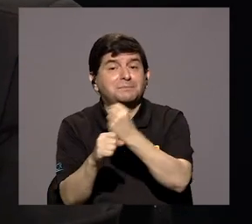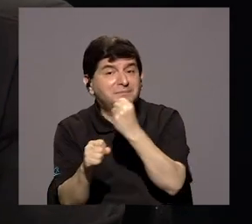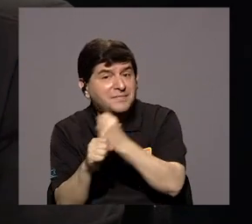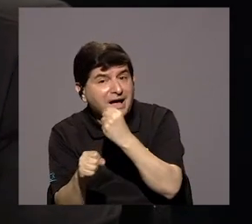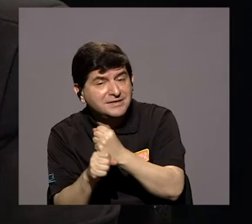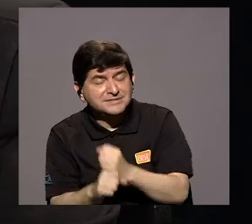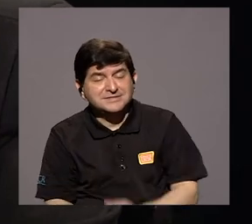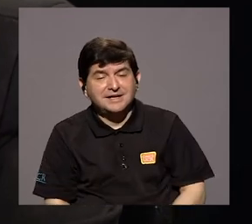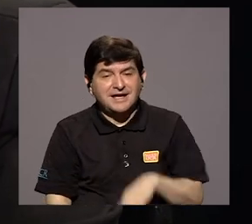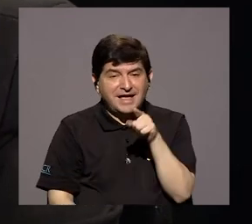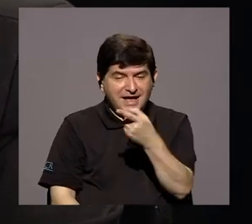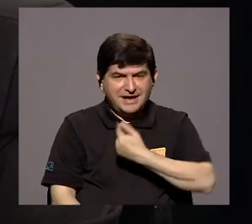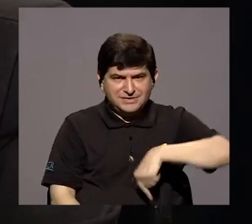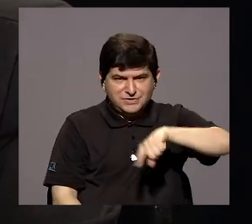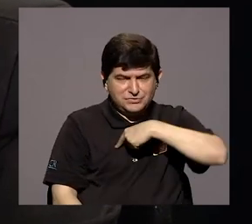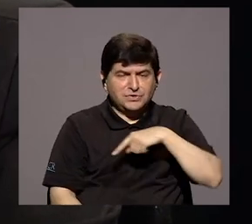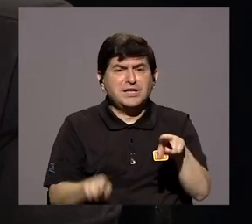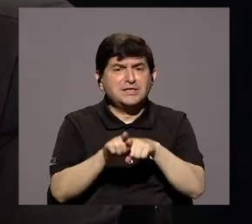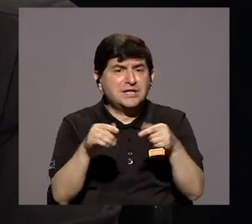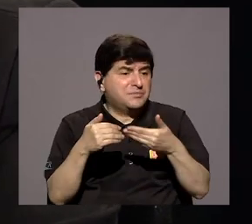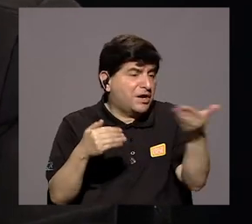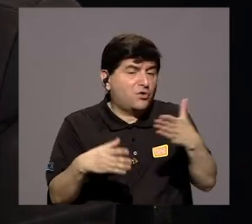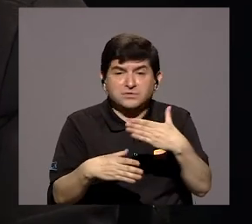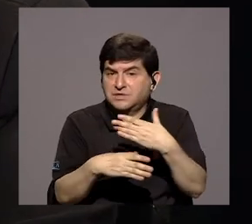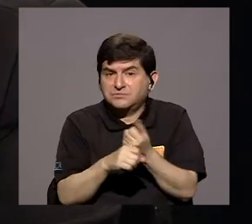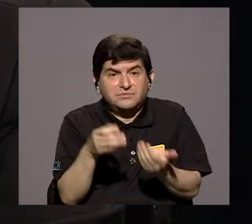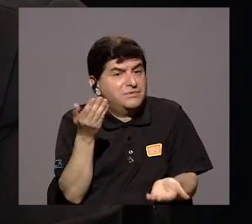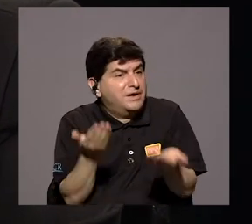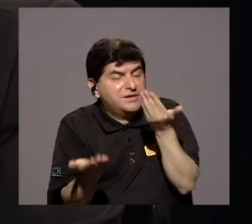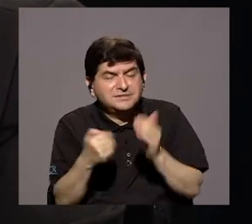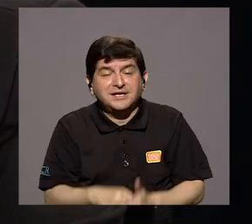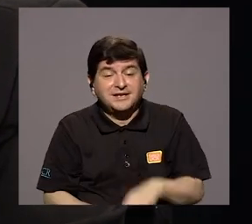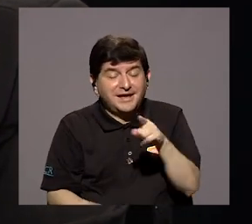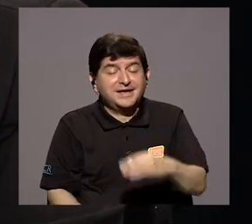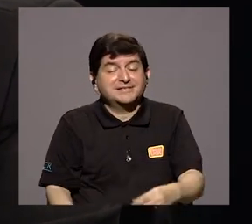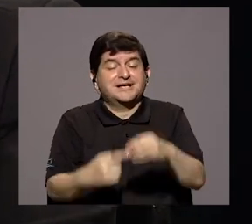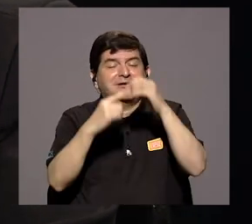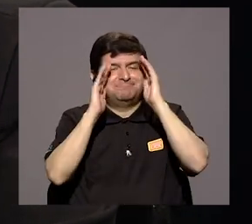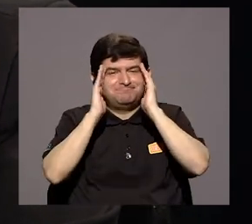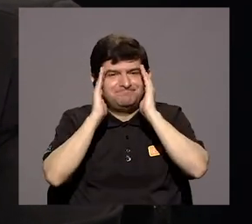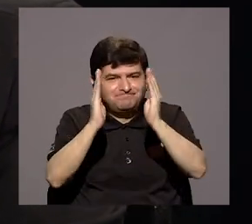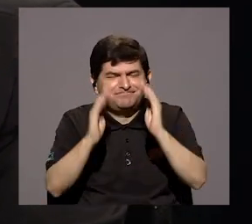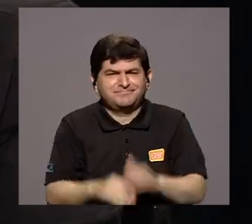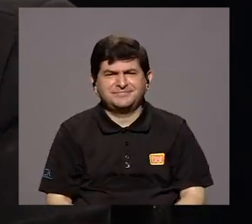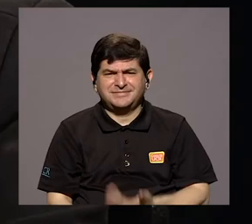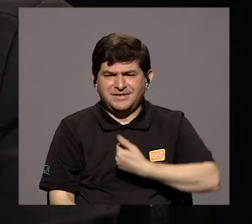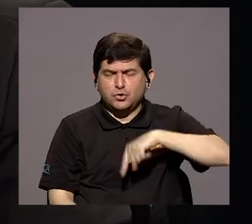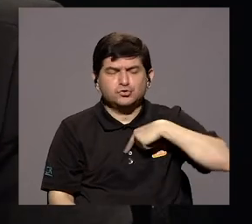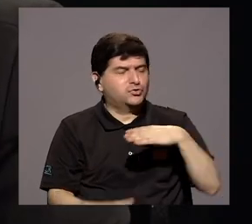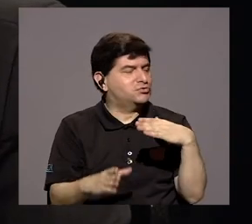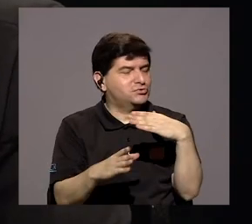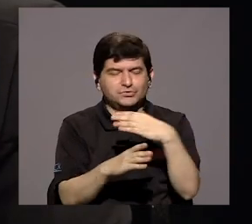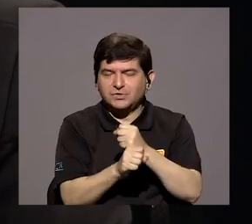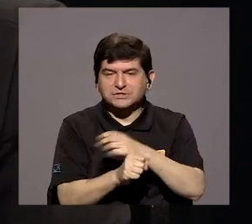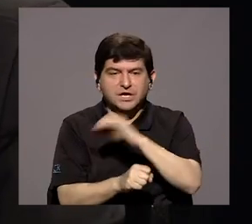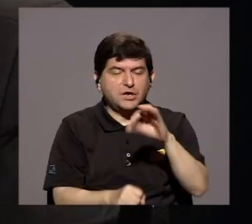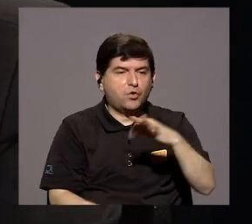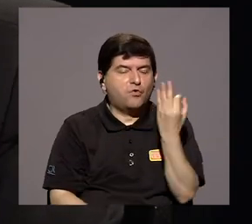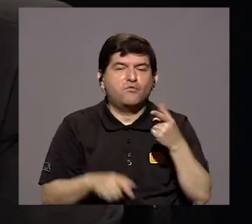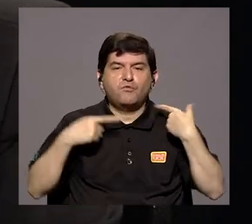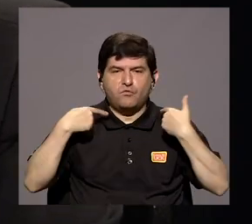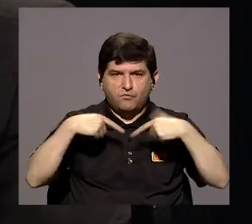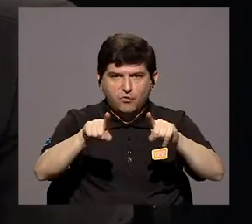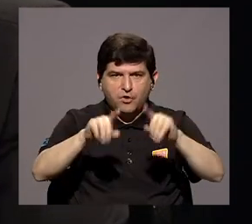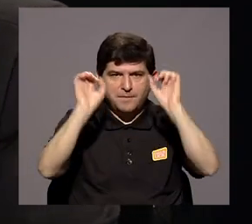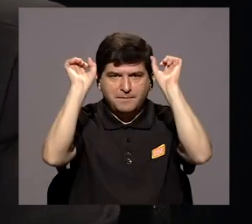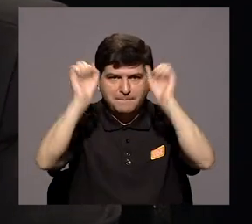Entonces, eso es lo que nos está llamando. Y también dejar de hacer cosas, supongo. Y tomar esas prioridades, digamos, ¿qué tenemos que dejar de hacer o qué podemos hacer en forma conjunta para